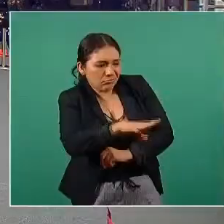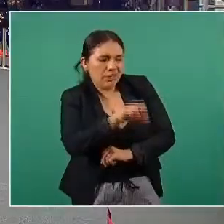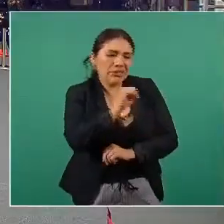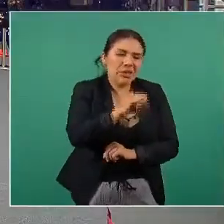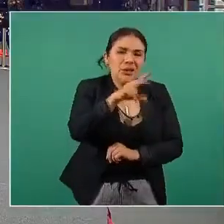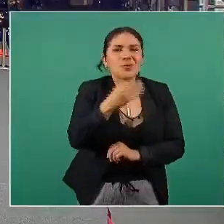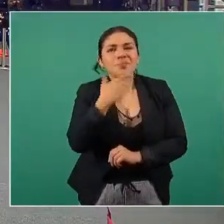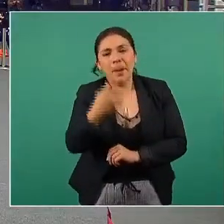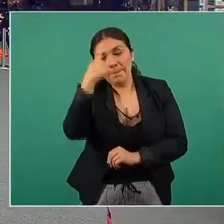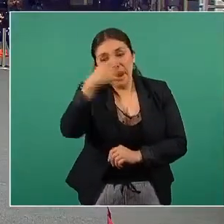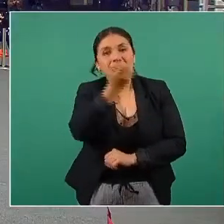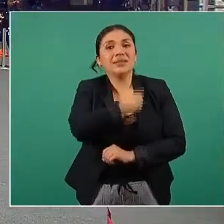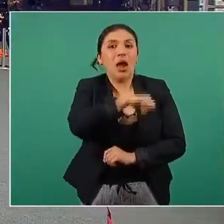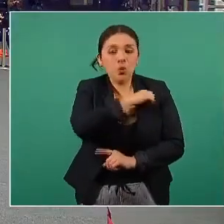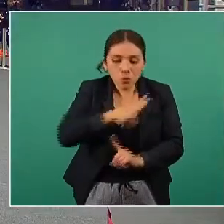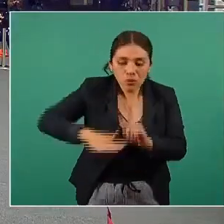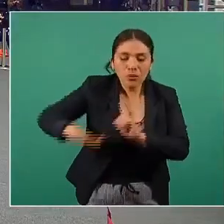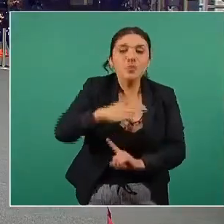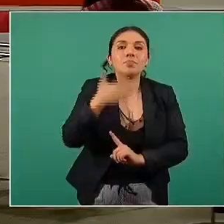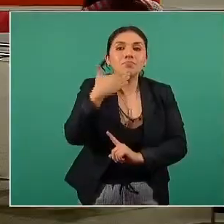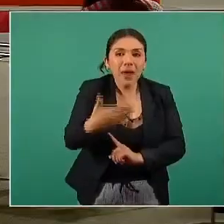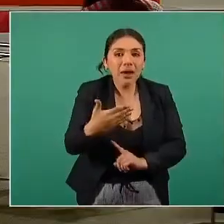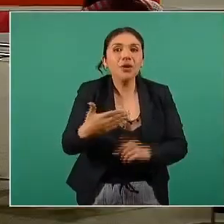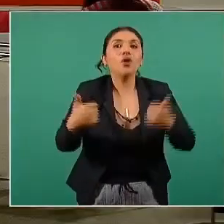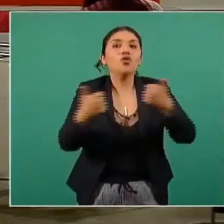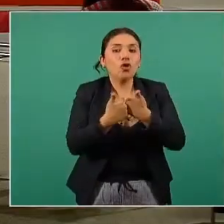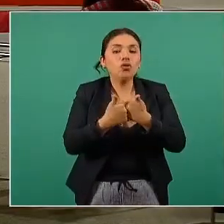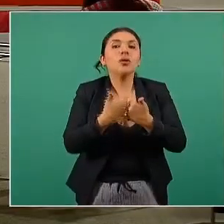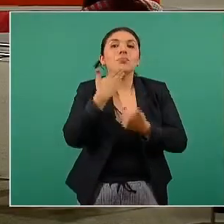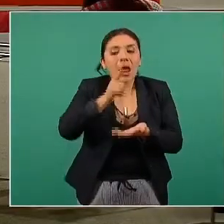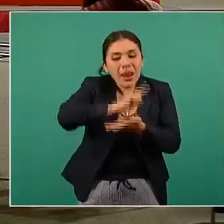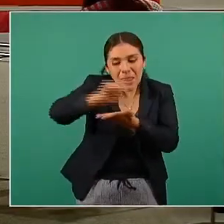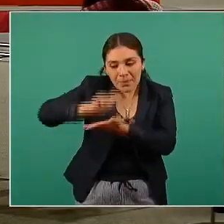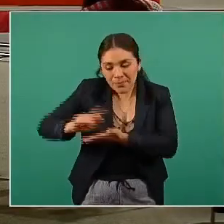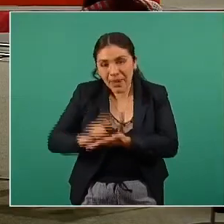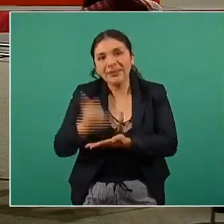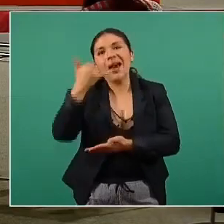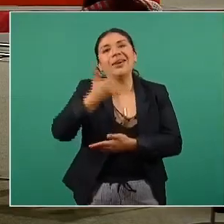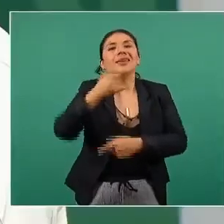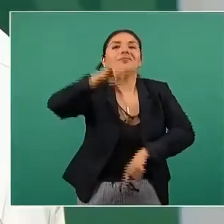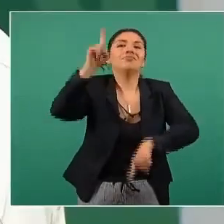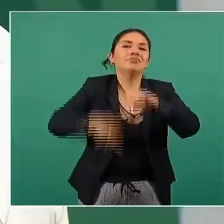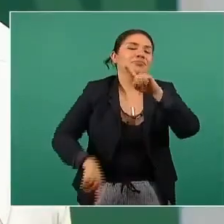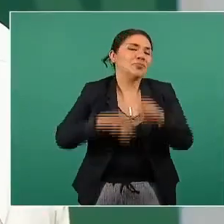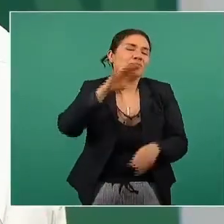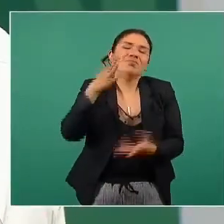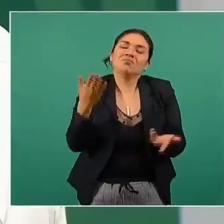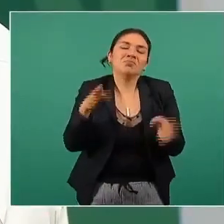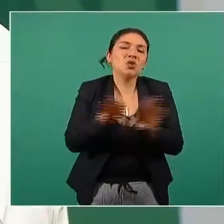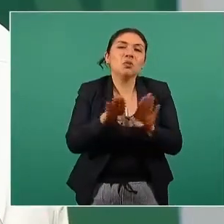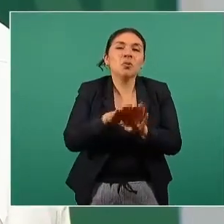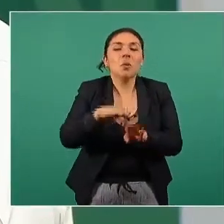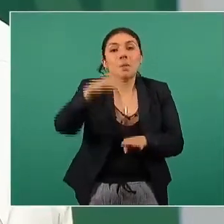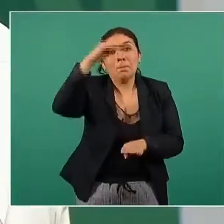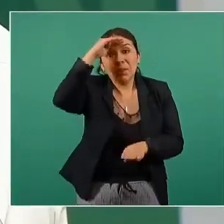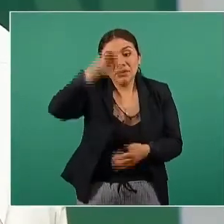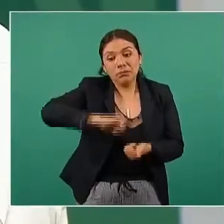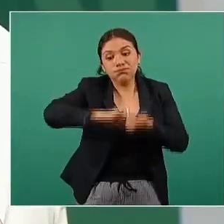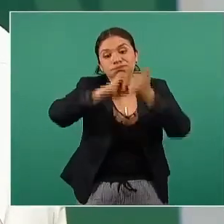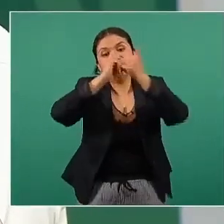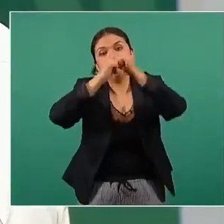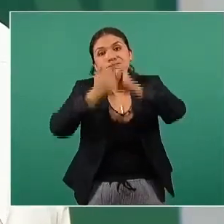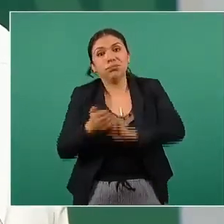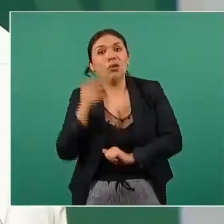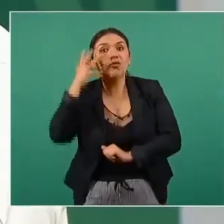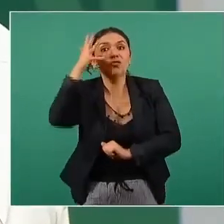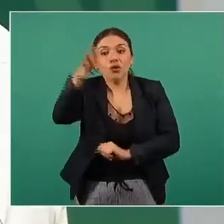entornos saludables entornos salutogénicos y evitar por completo convertirnos en